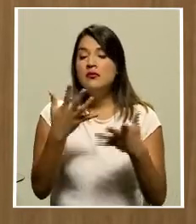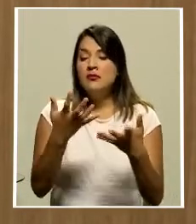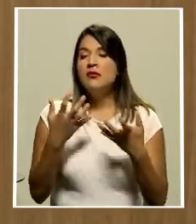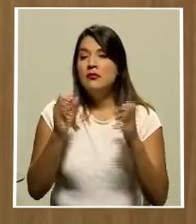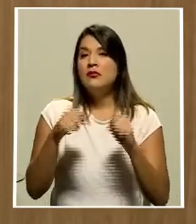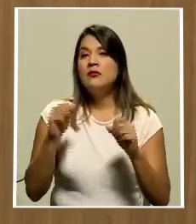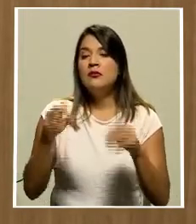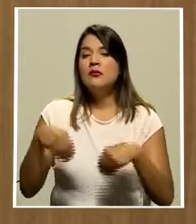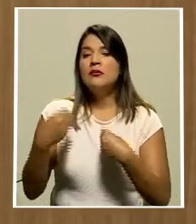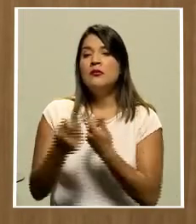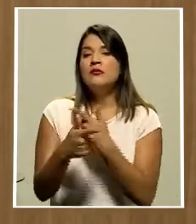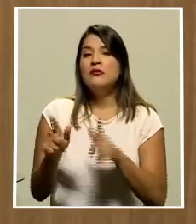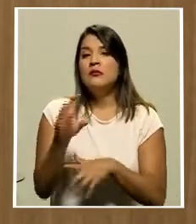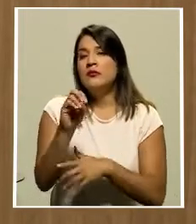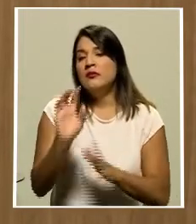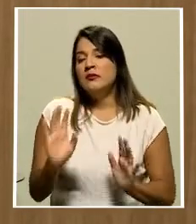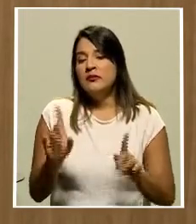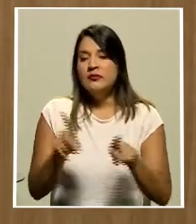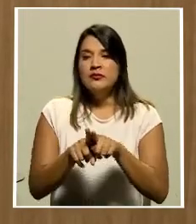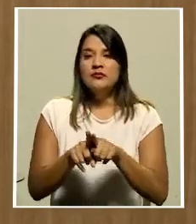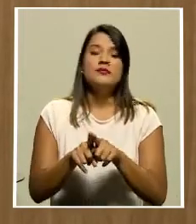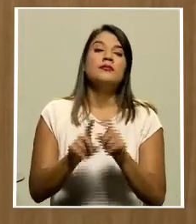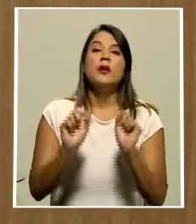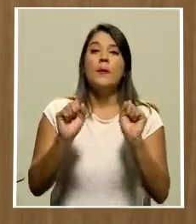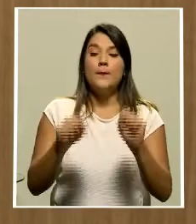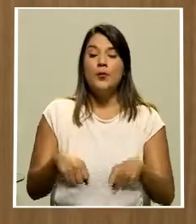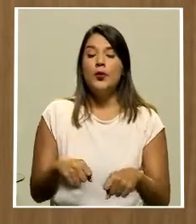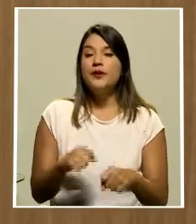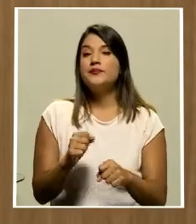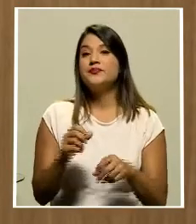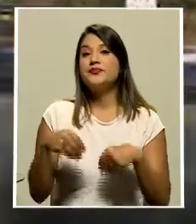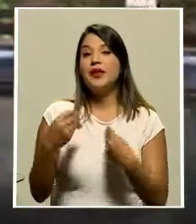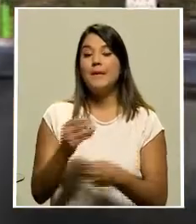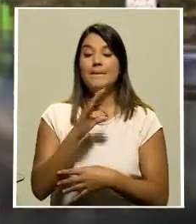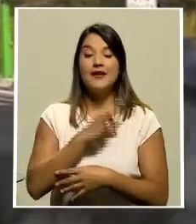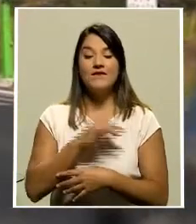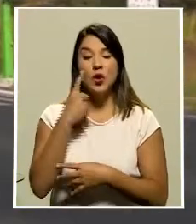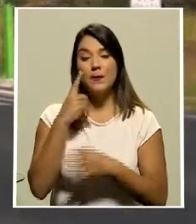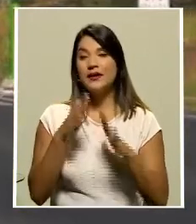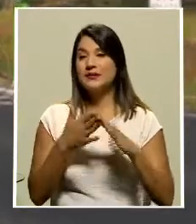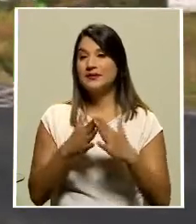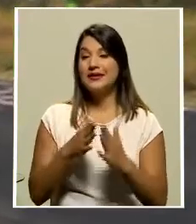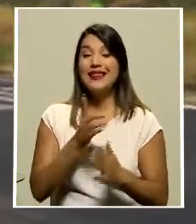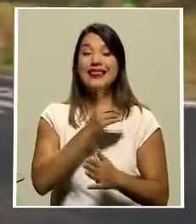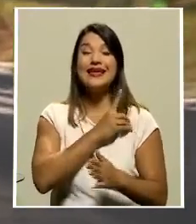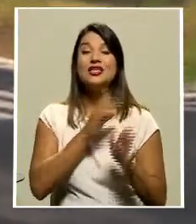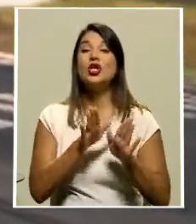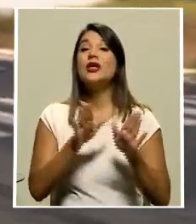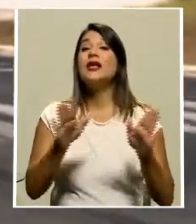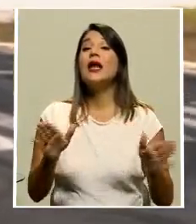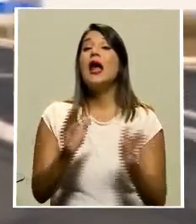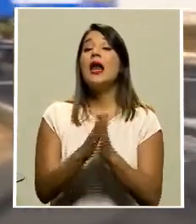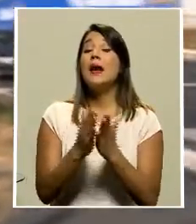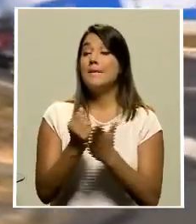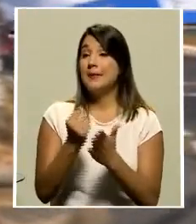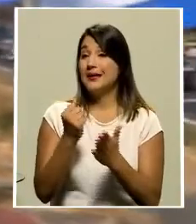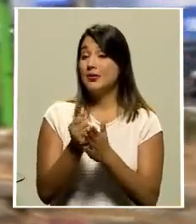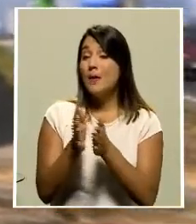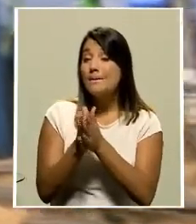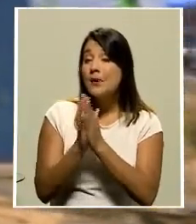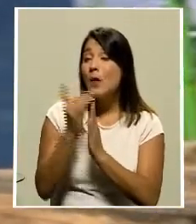libertad o que se vayan a generar o vayan a generar un riesgo para la seguridad pública. La Dirección General de Migración solicitó un presupuesto